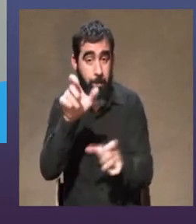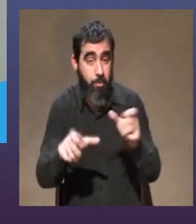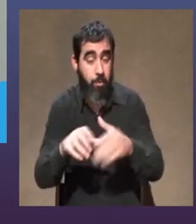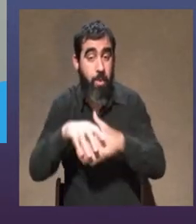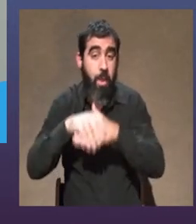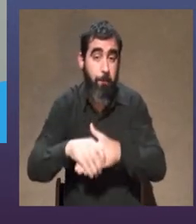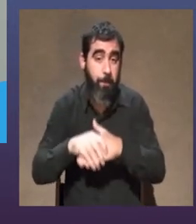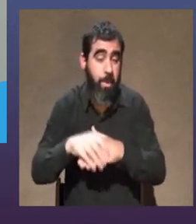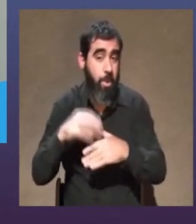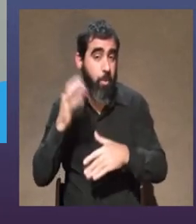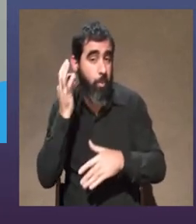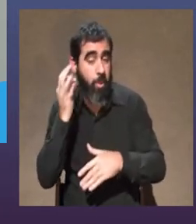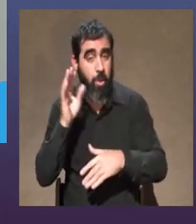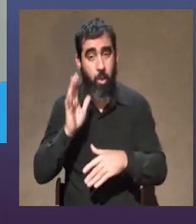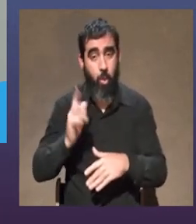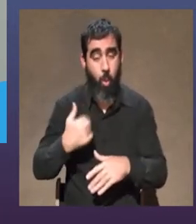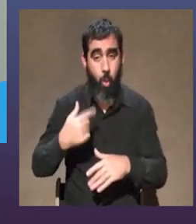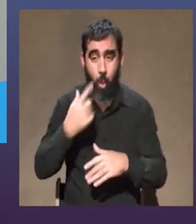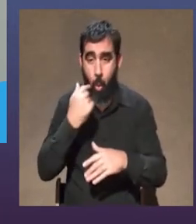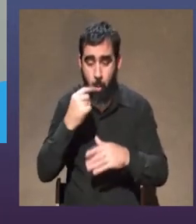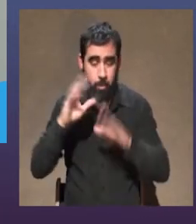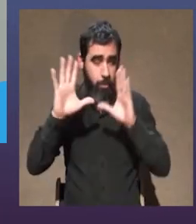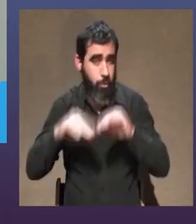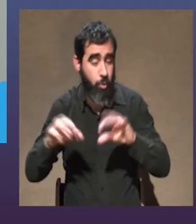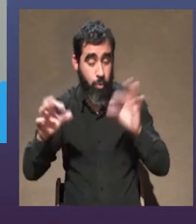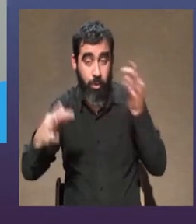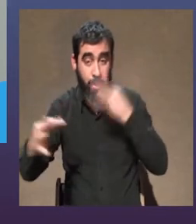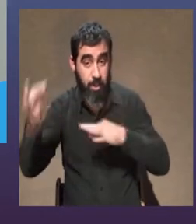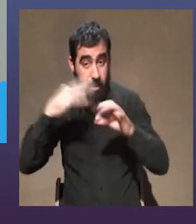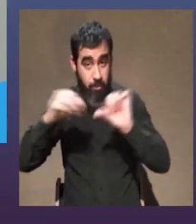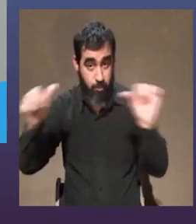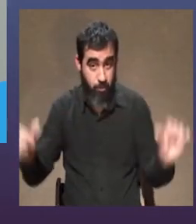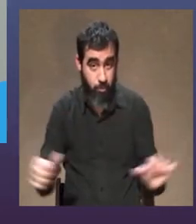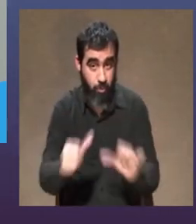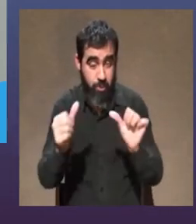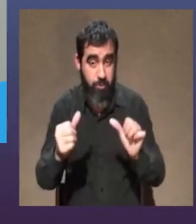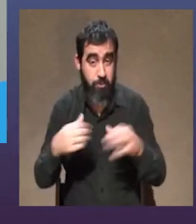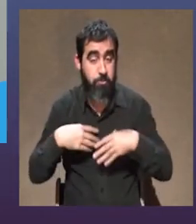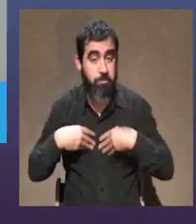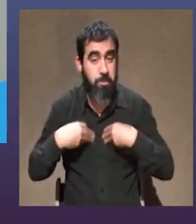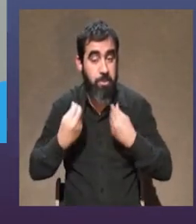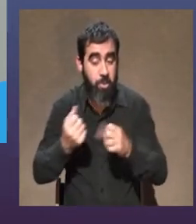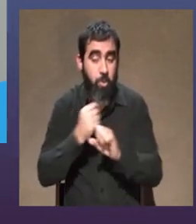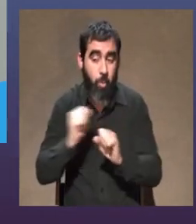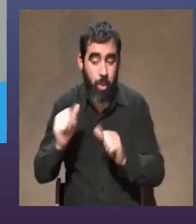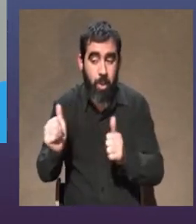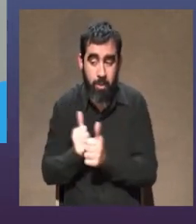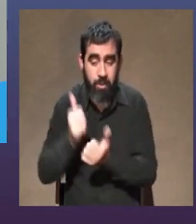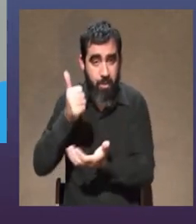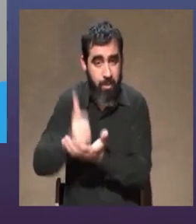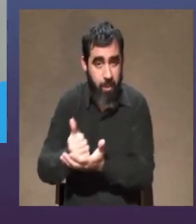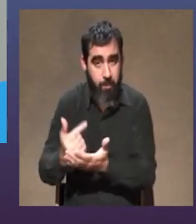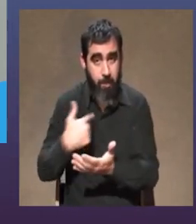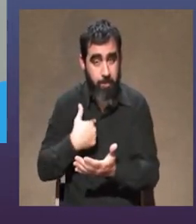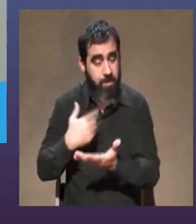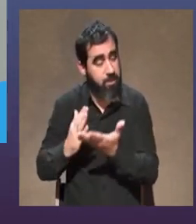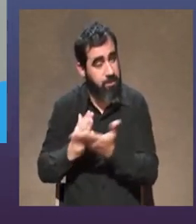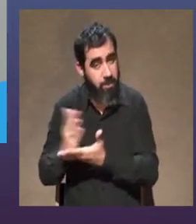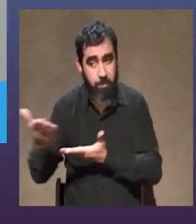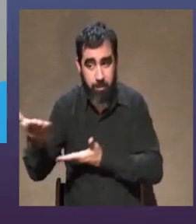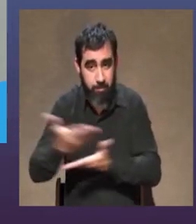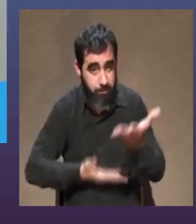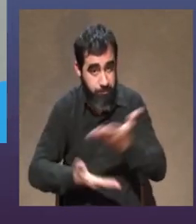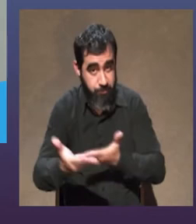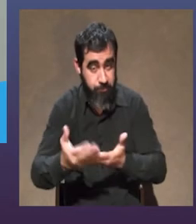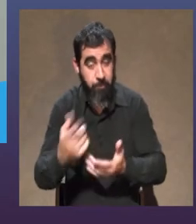amigos, una especie de parientes creativos teatrales. Entonces, que puedo contar con ellos y con ellas. Estamos